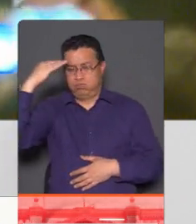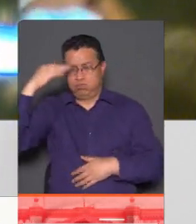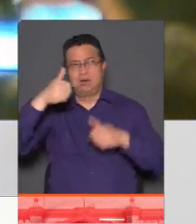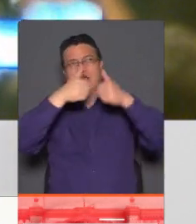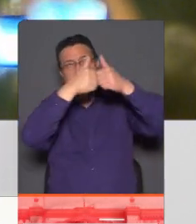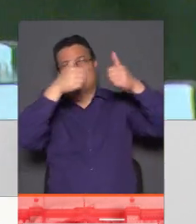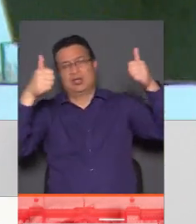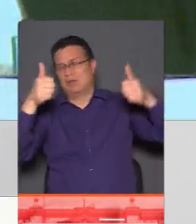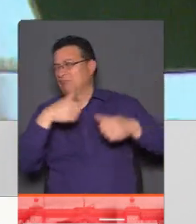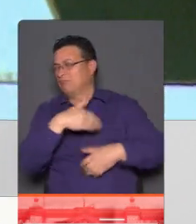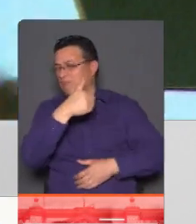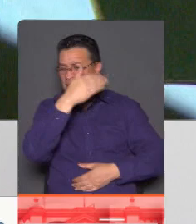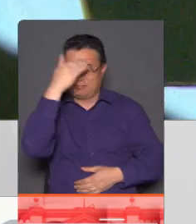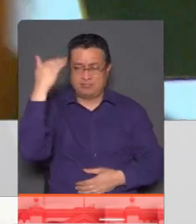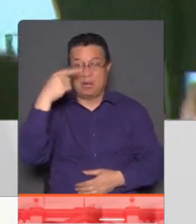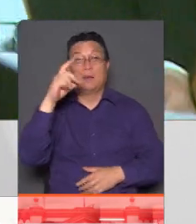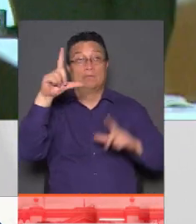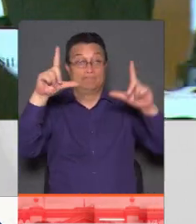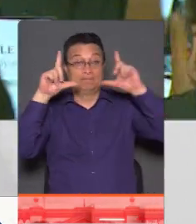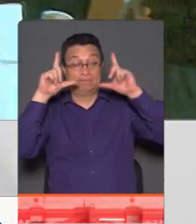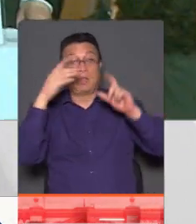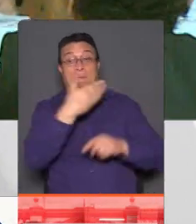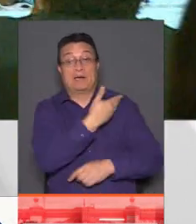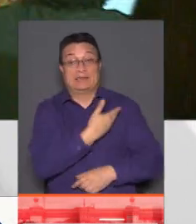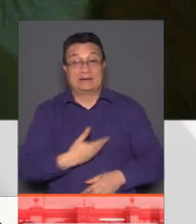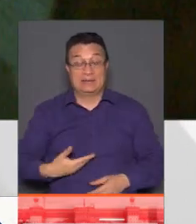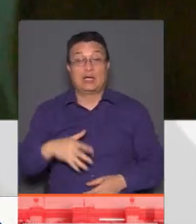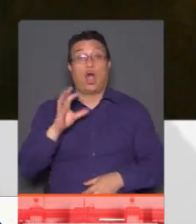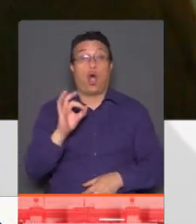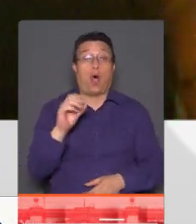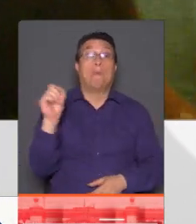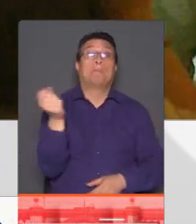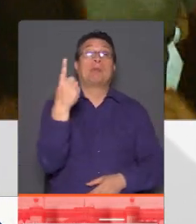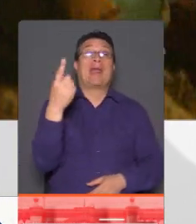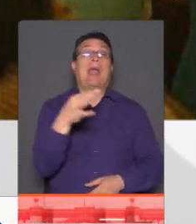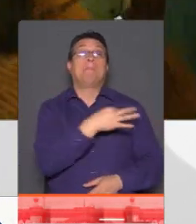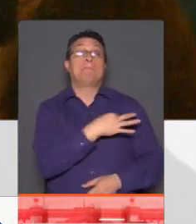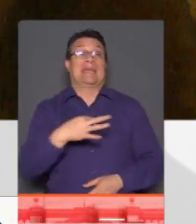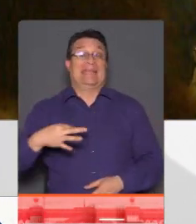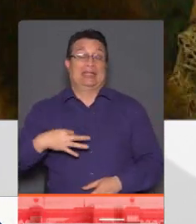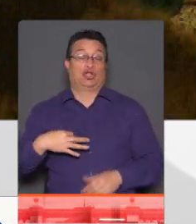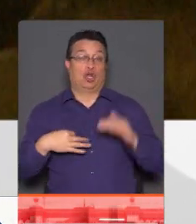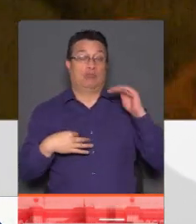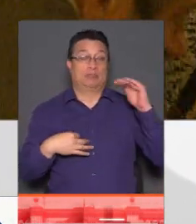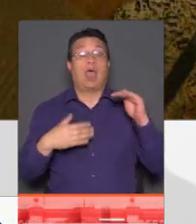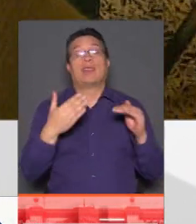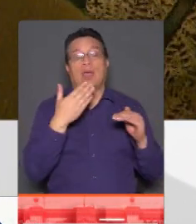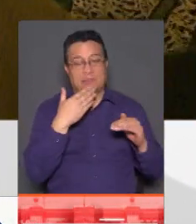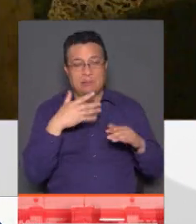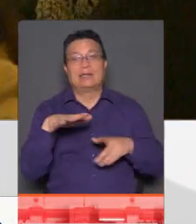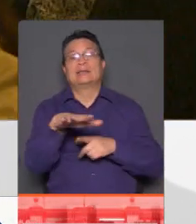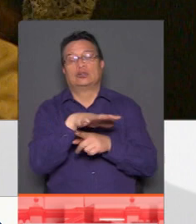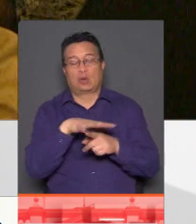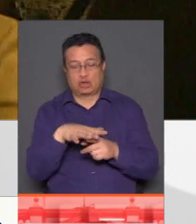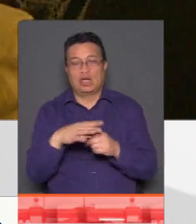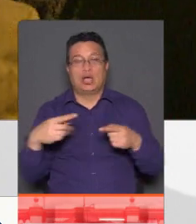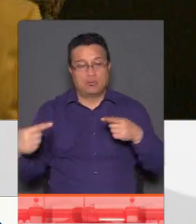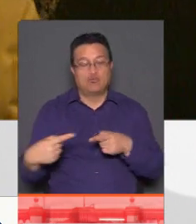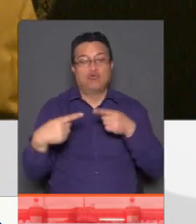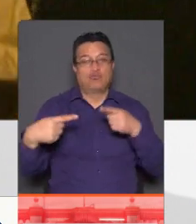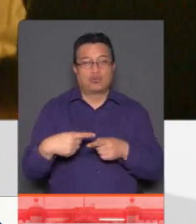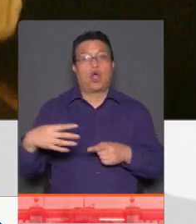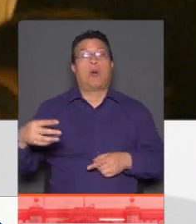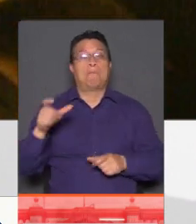general. Pero la figura presidencial, la figura del primer ministro, lo hemos visto también en otras latitudes, han recibido este tipo de situaciones o enfrentamientos con ciudadanos,